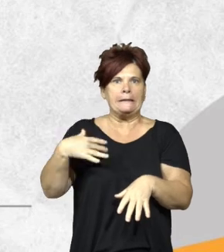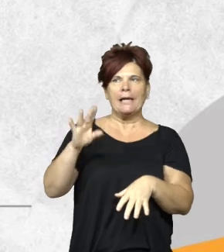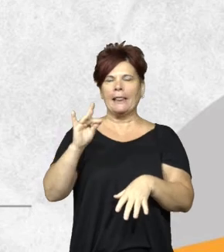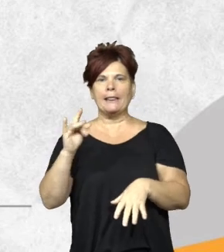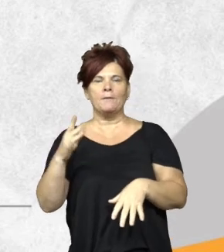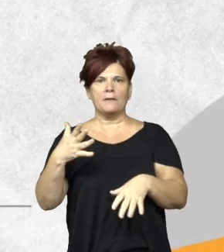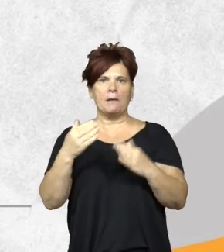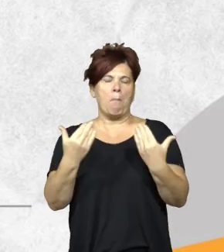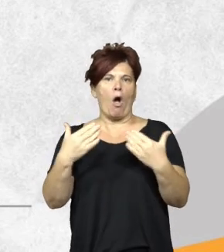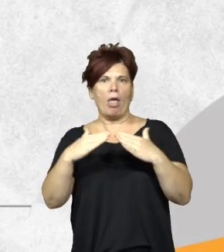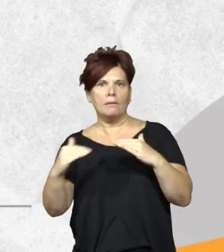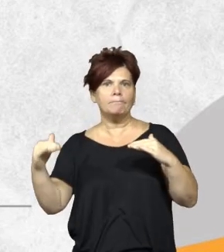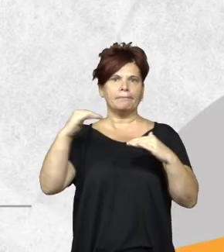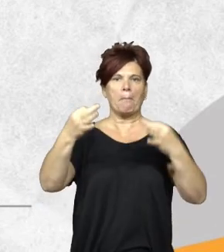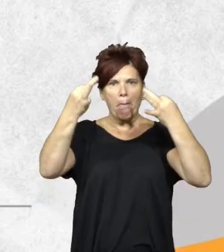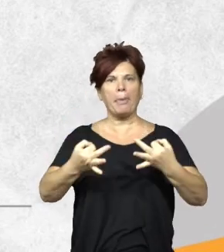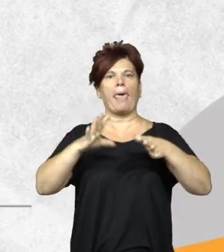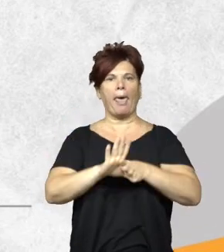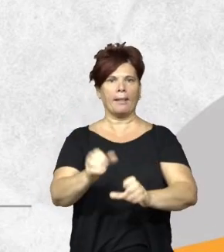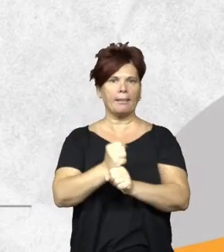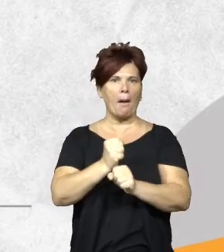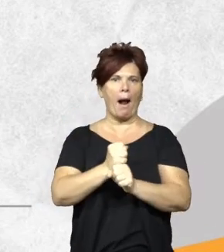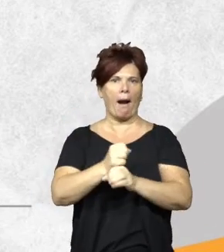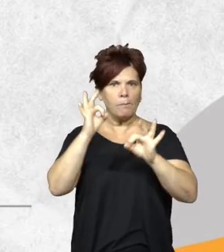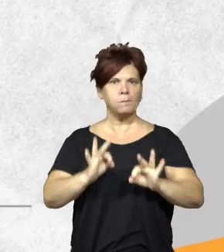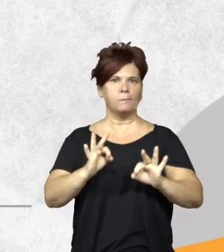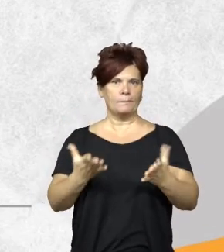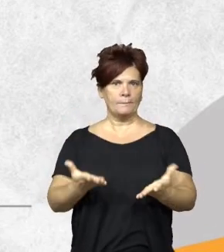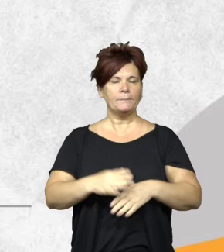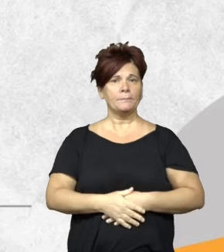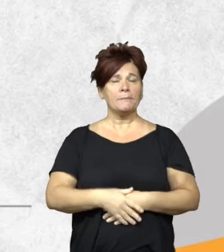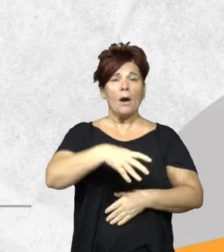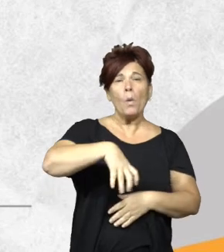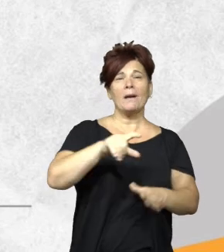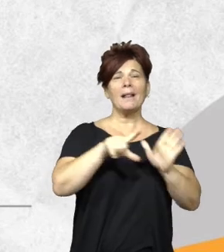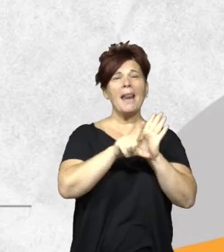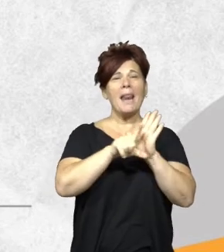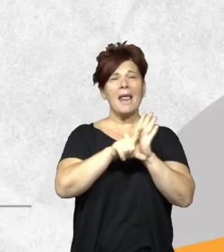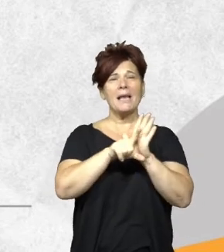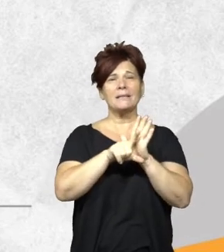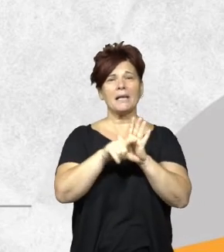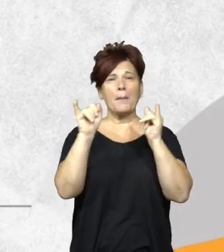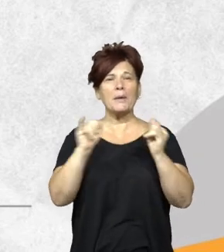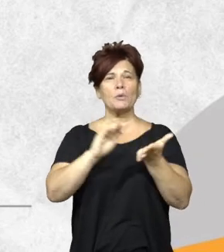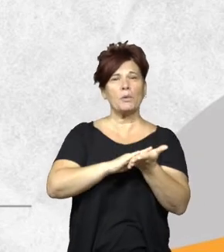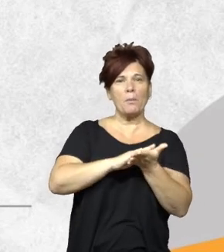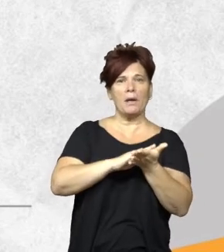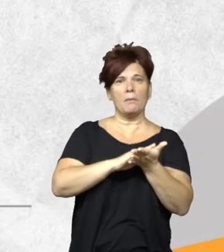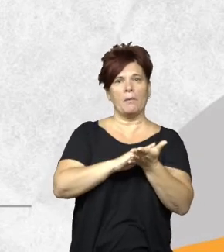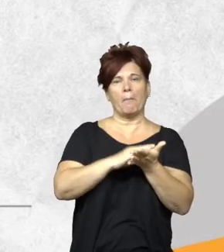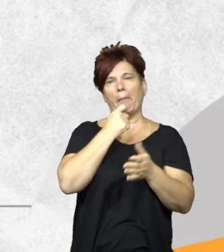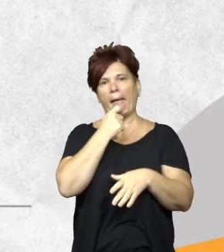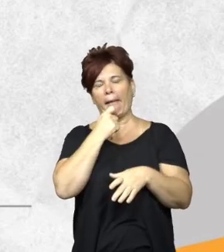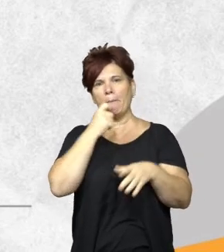poder estar a la altura. Así que estamos tratando desde la jurisdicción de que estas leyes de presupuestos mínimos, como fue la de cambio climático,